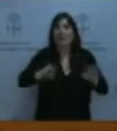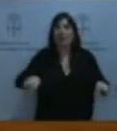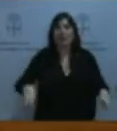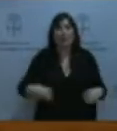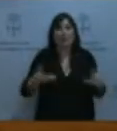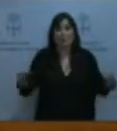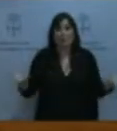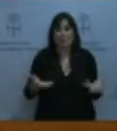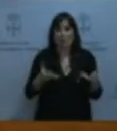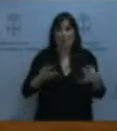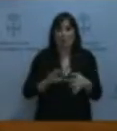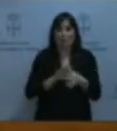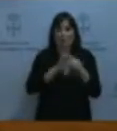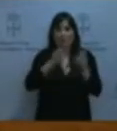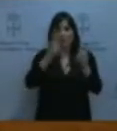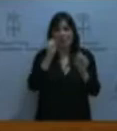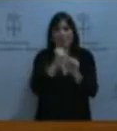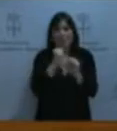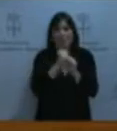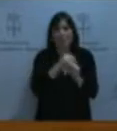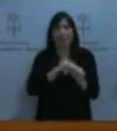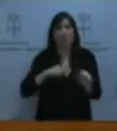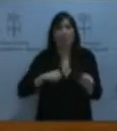García, esta ley no es de su Gobierno.